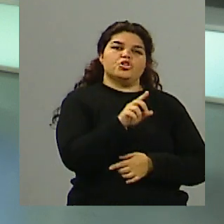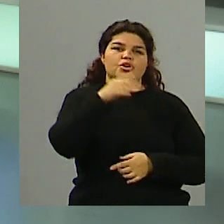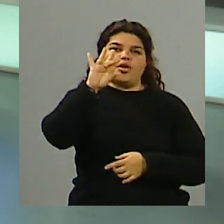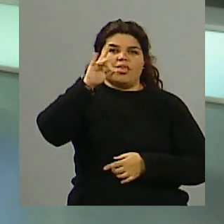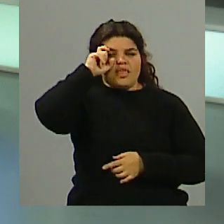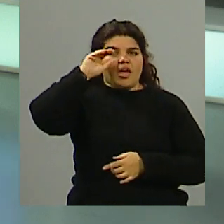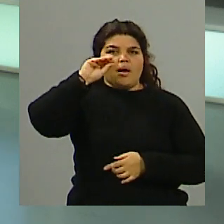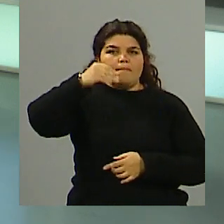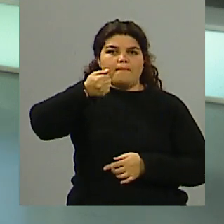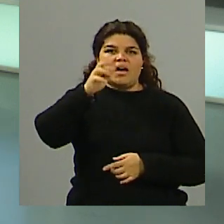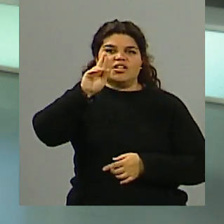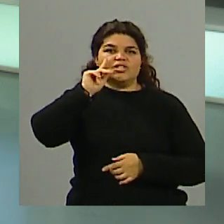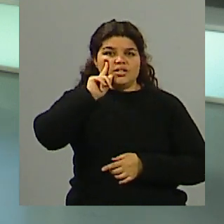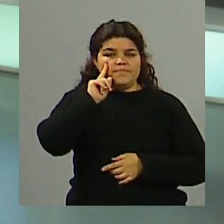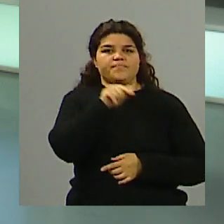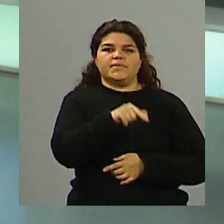terminar,